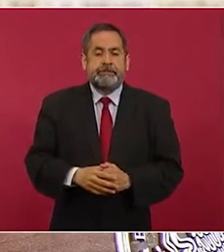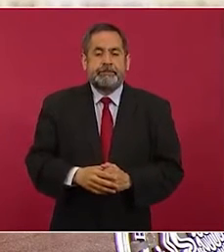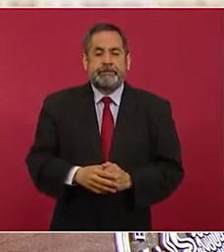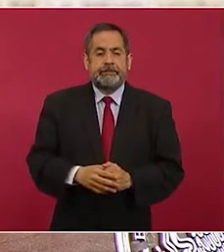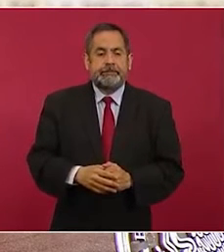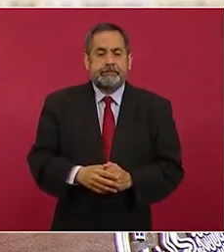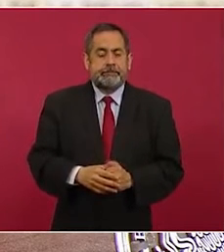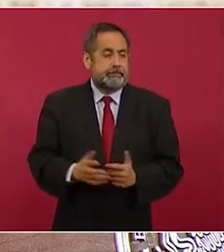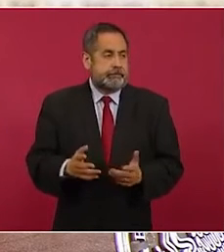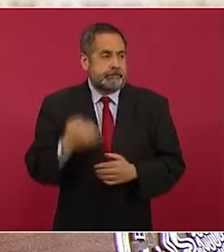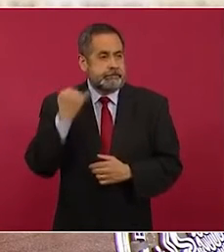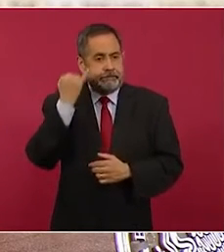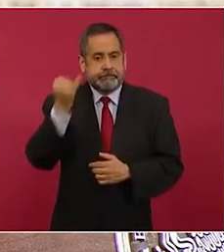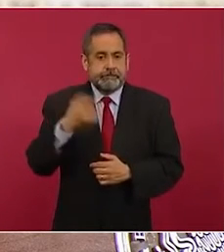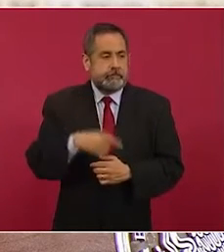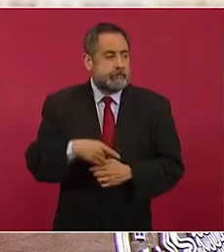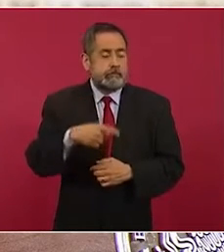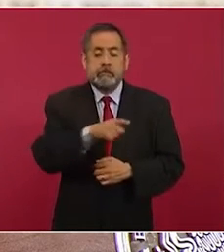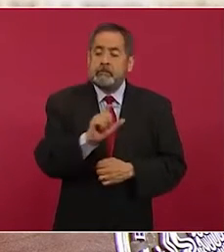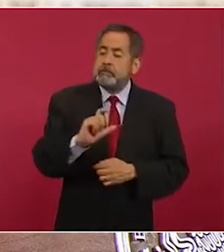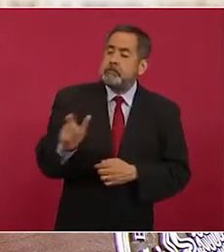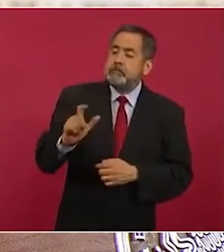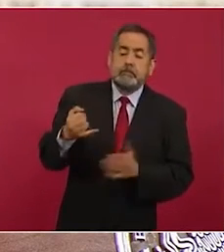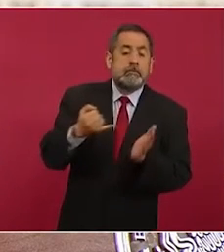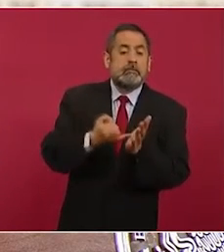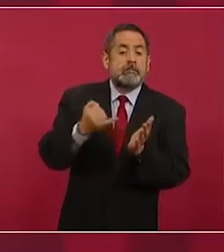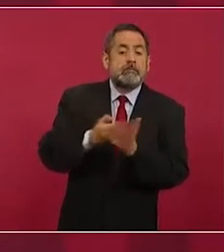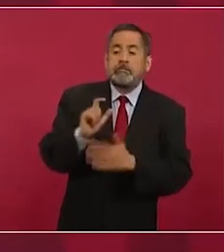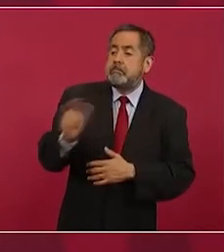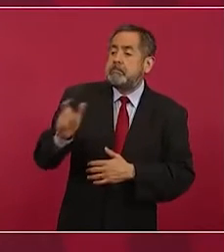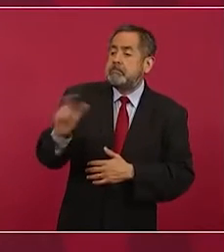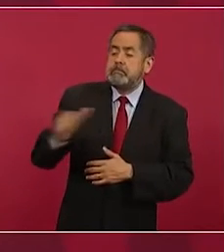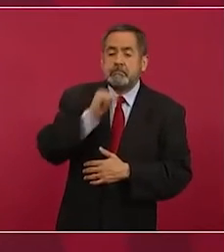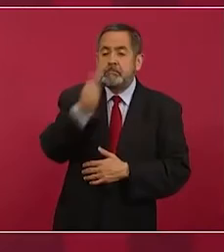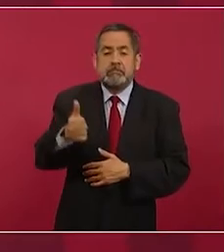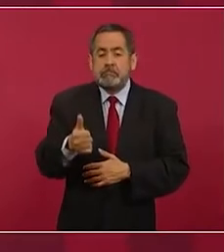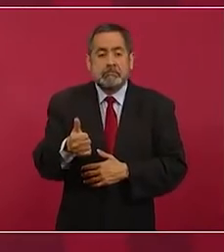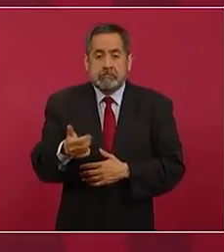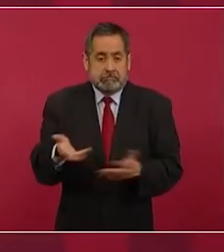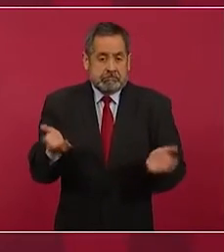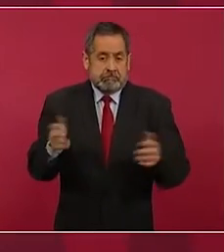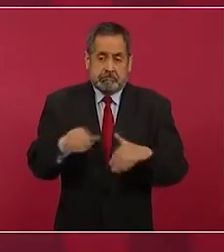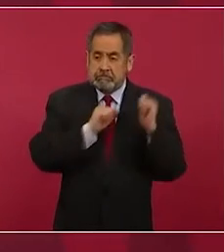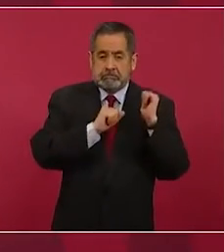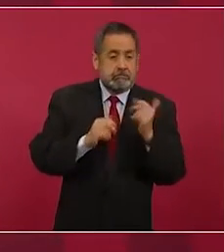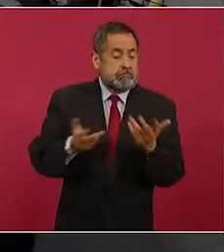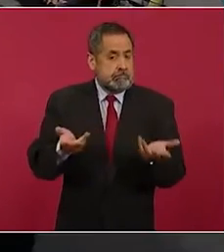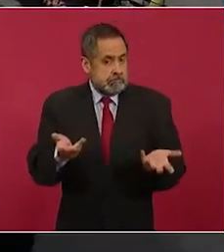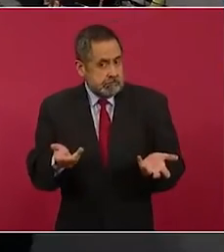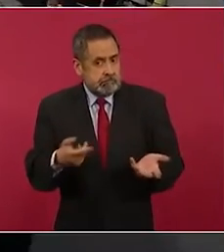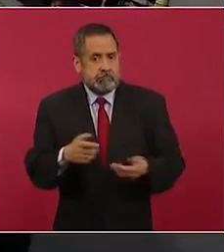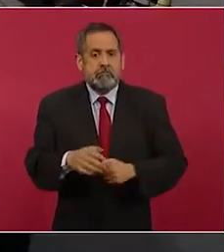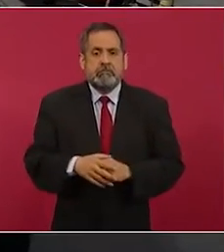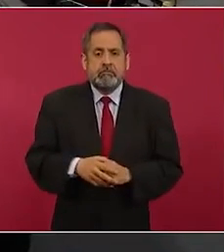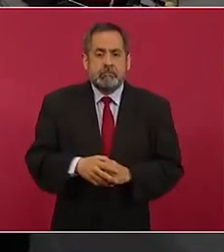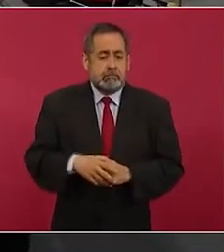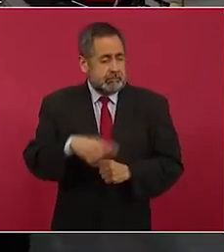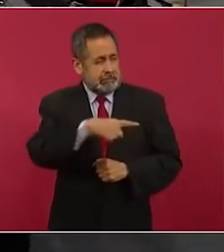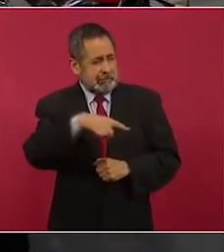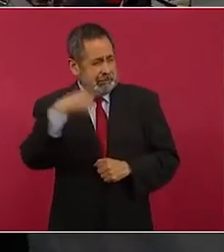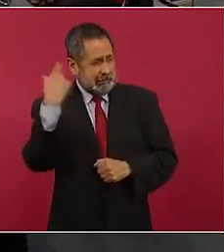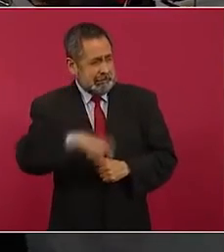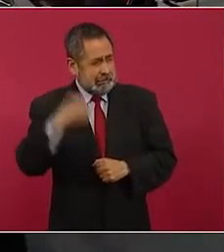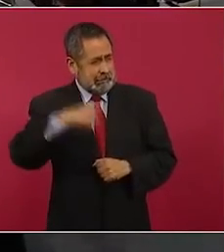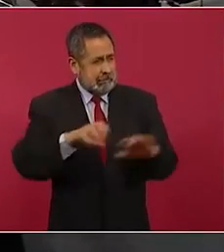Pues imagínense, no pagaban impuestos, los de mero